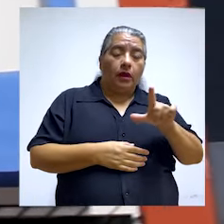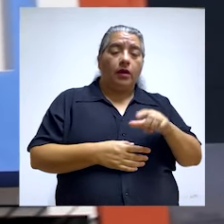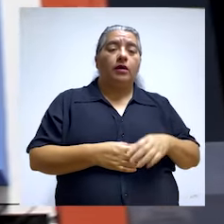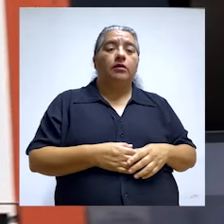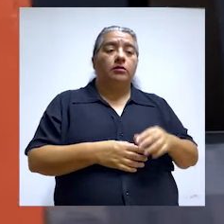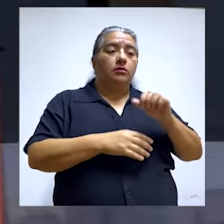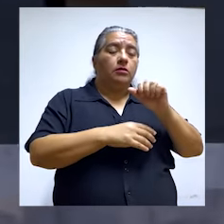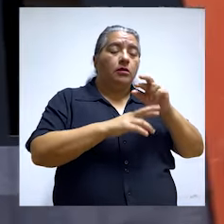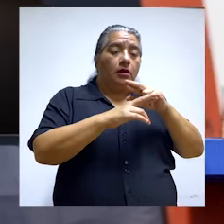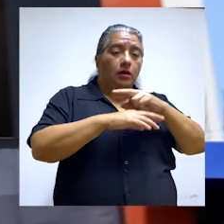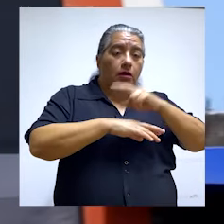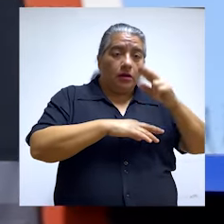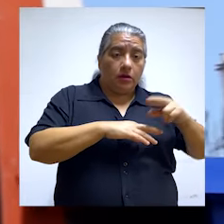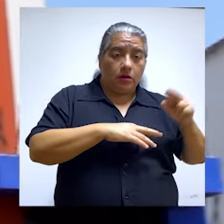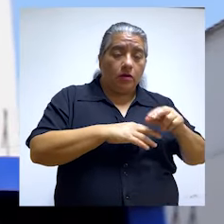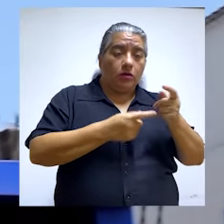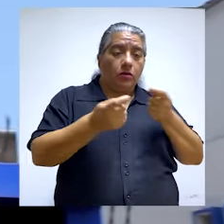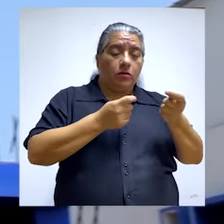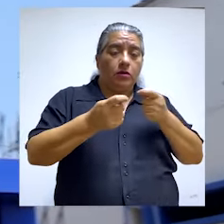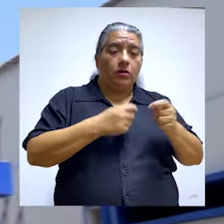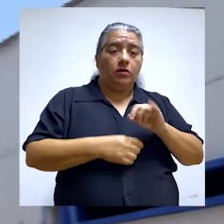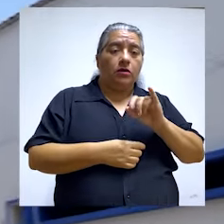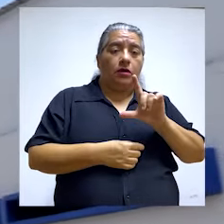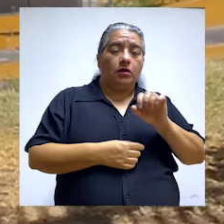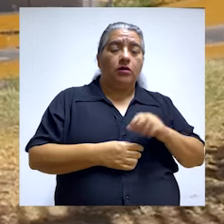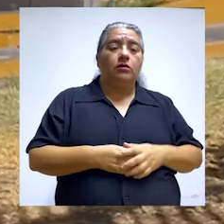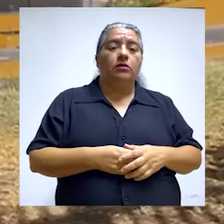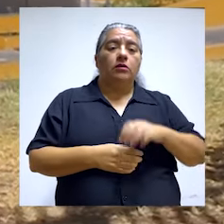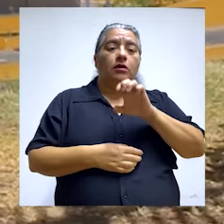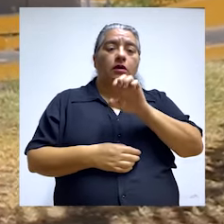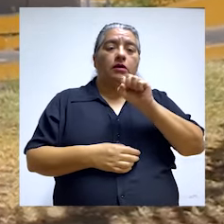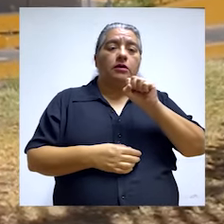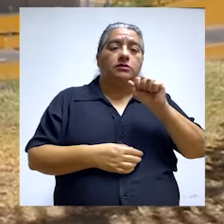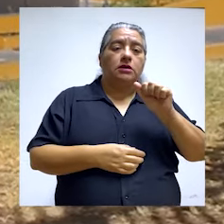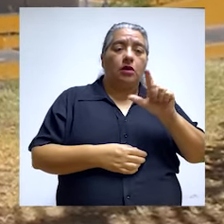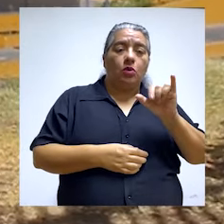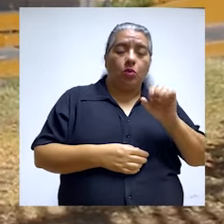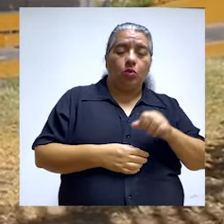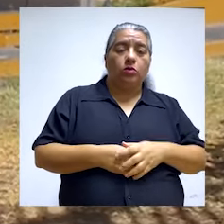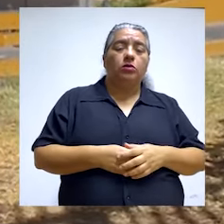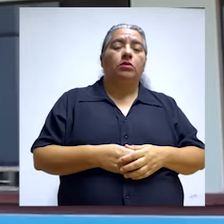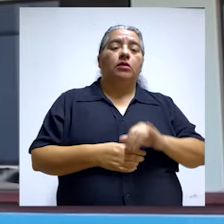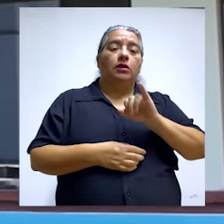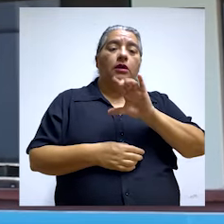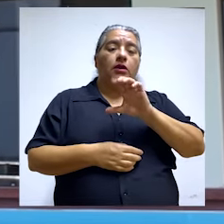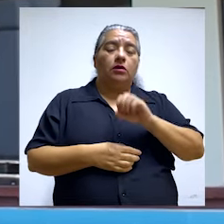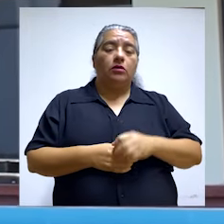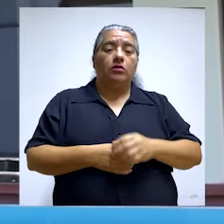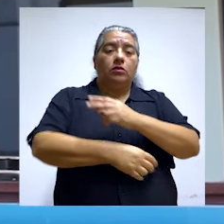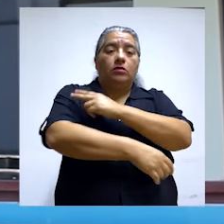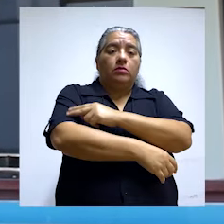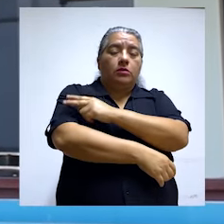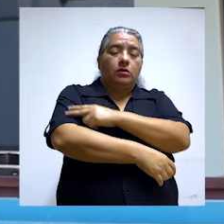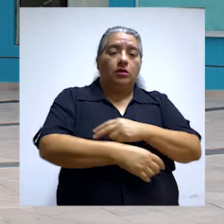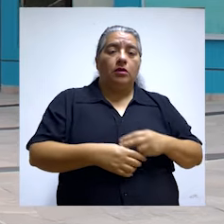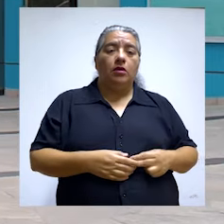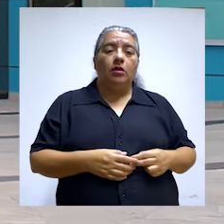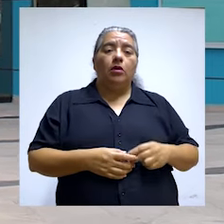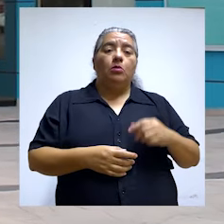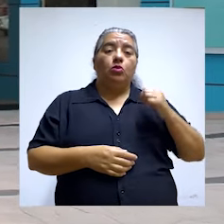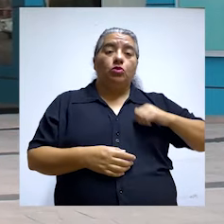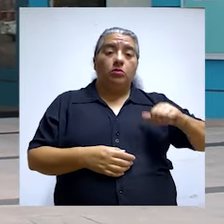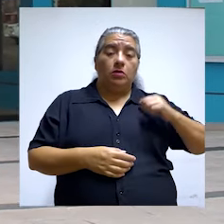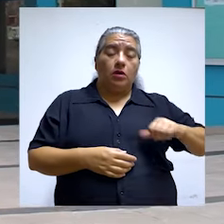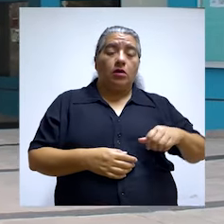Subregión Hilo del Gobierno Regional de Moquegua, la Red de Salud, el Hospital de Hilo, la Municipalidad Provincial y